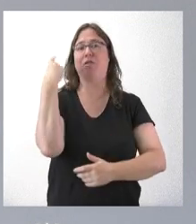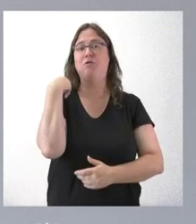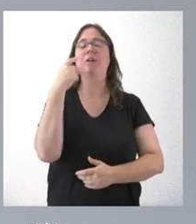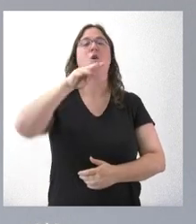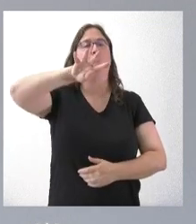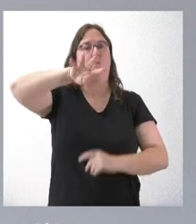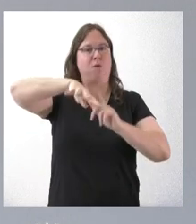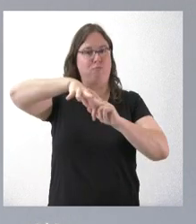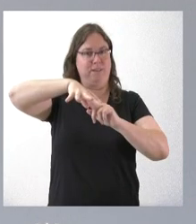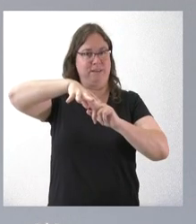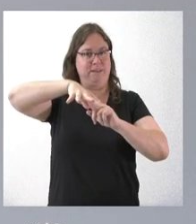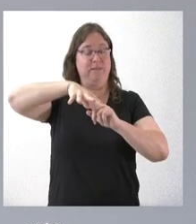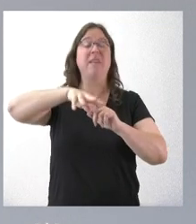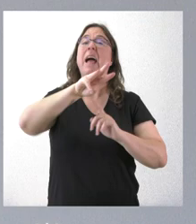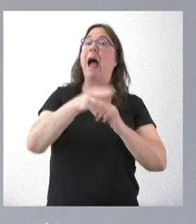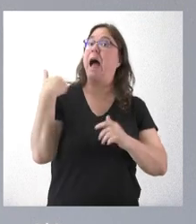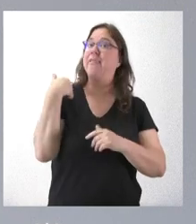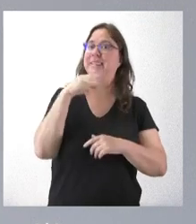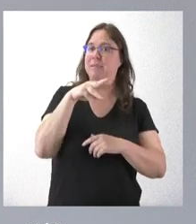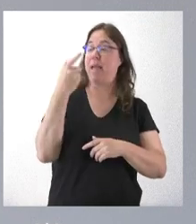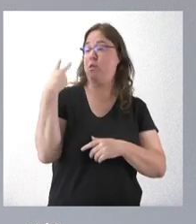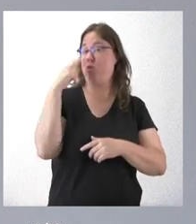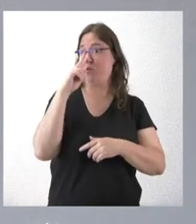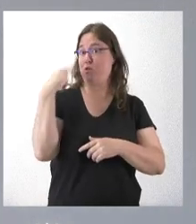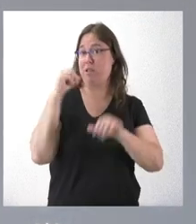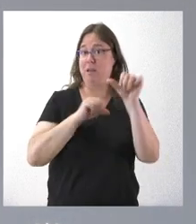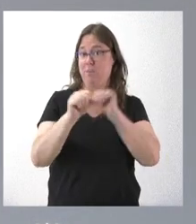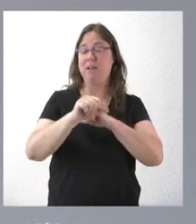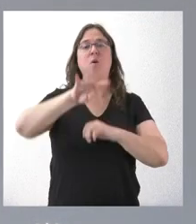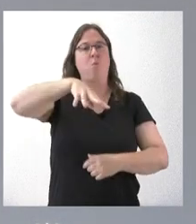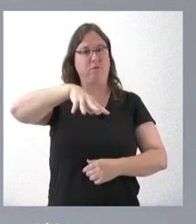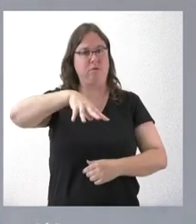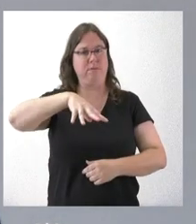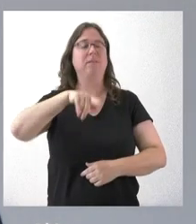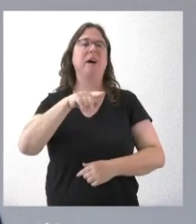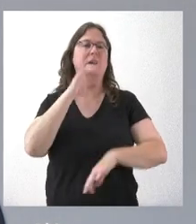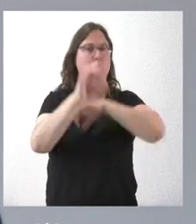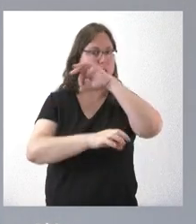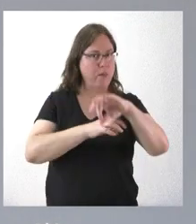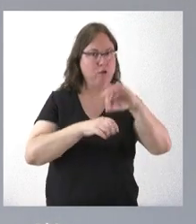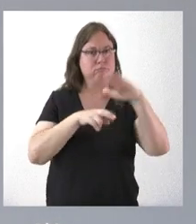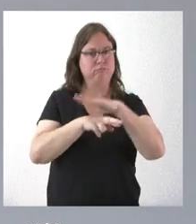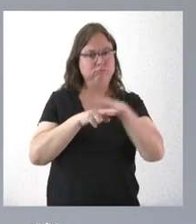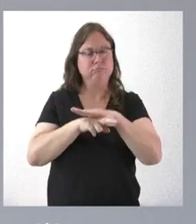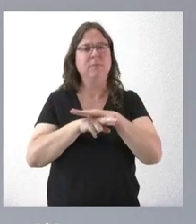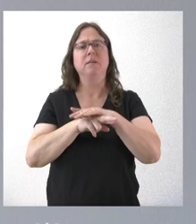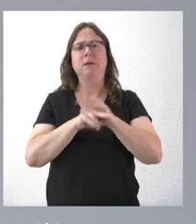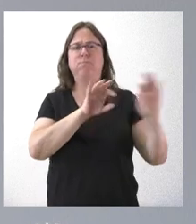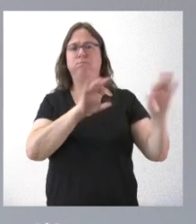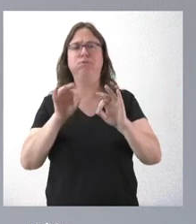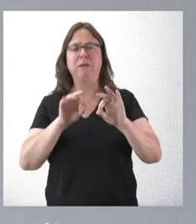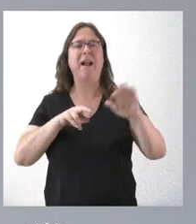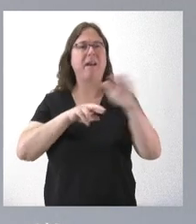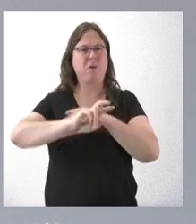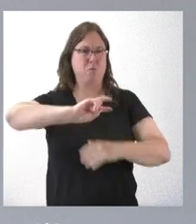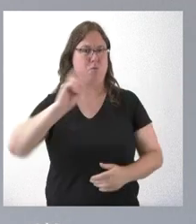meses y no de tres meses. Esa época de riesgo medio es un tema organizativo, donde se acopia un número muy importante de medios